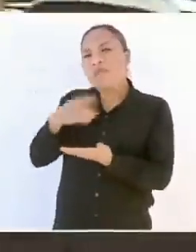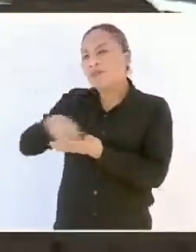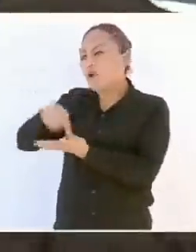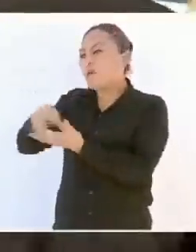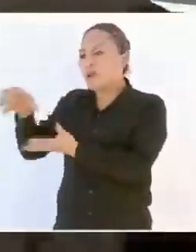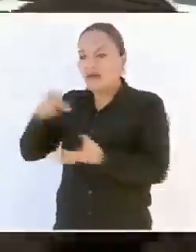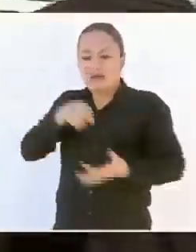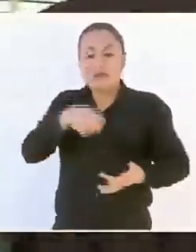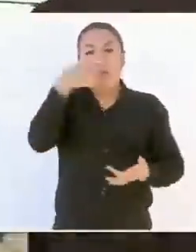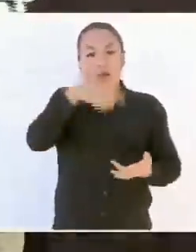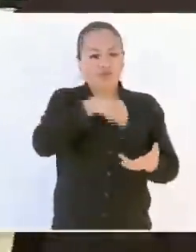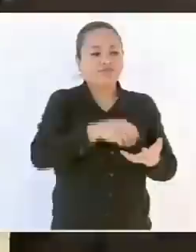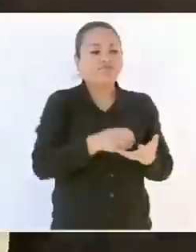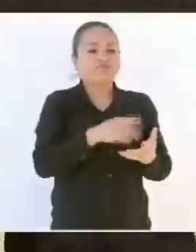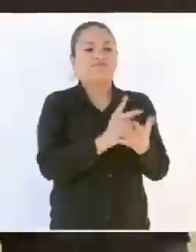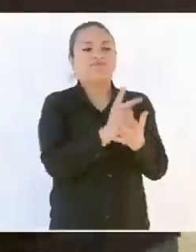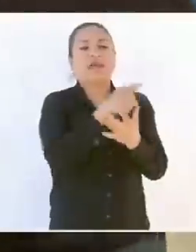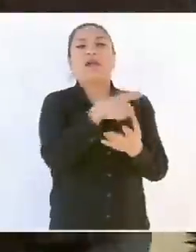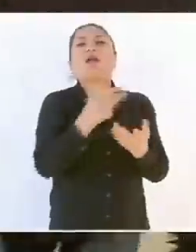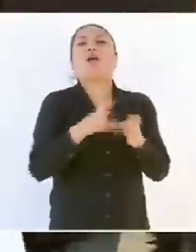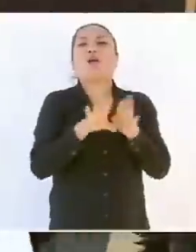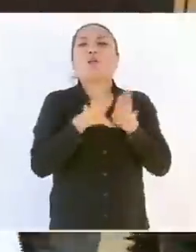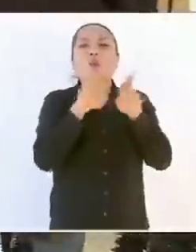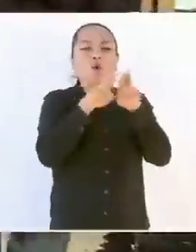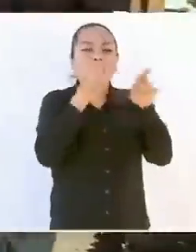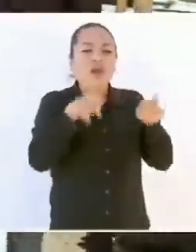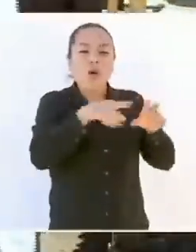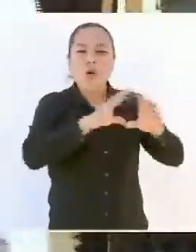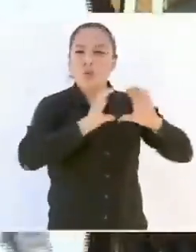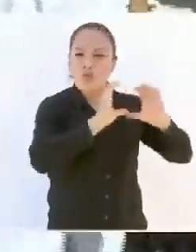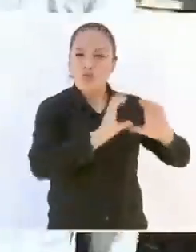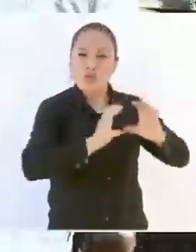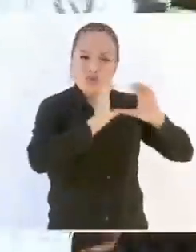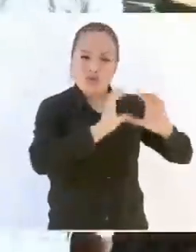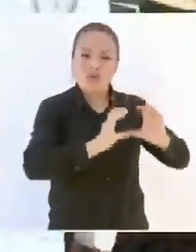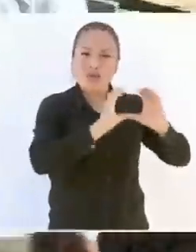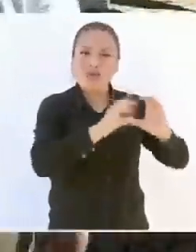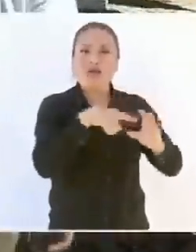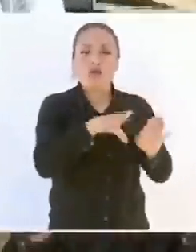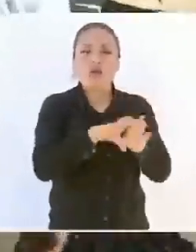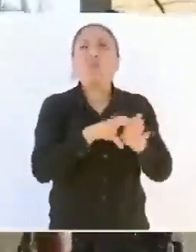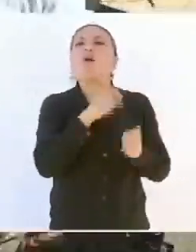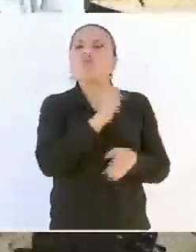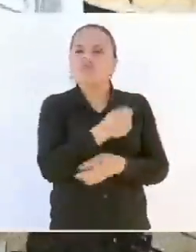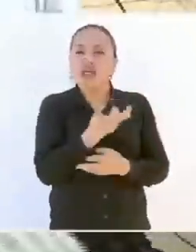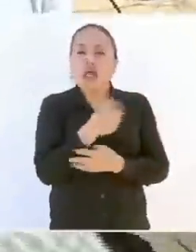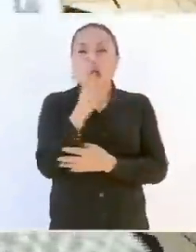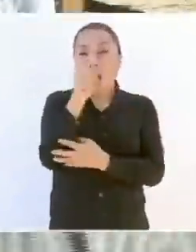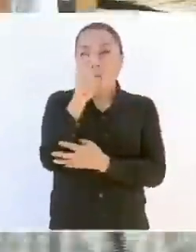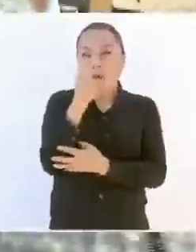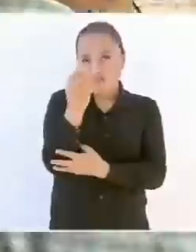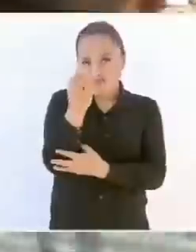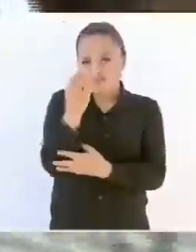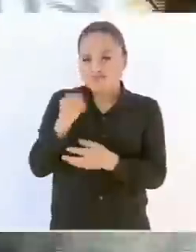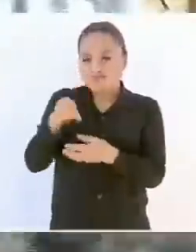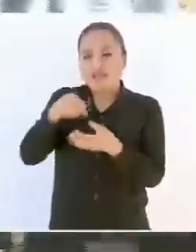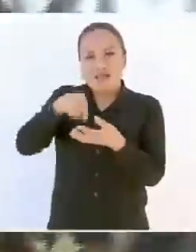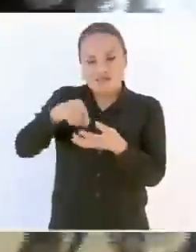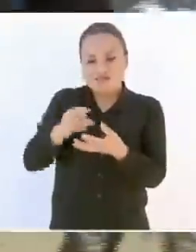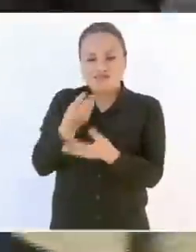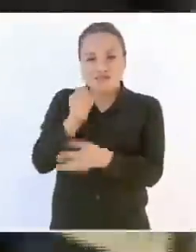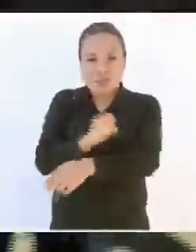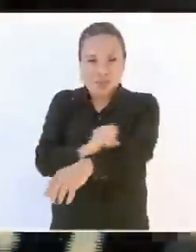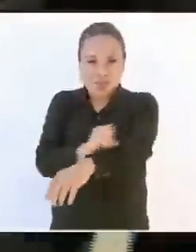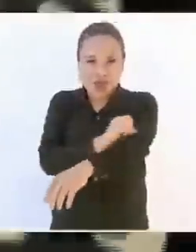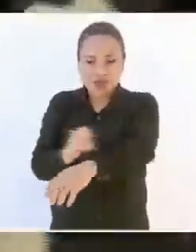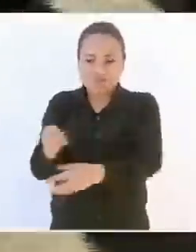refrigeración Este método consiste en que nosotros ponemos en agua las semillas Y como